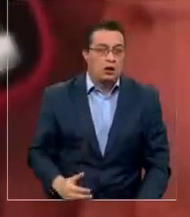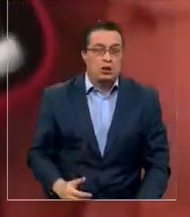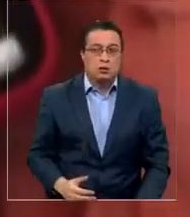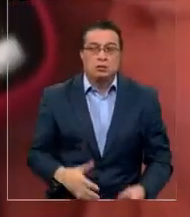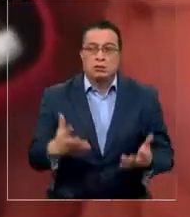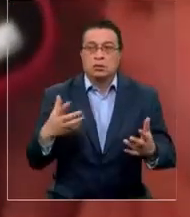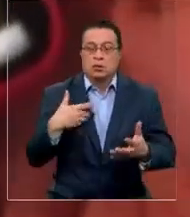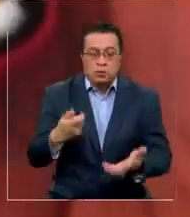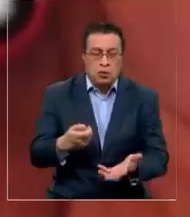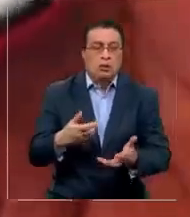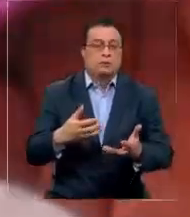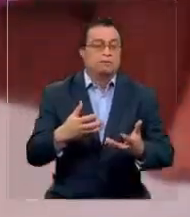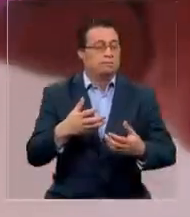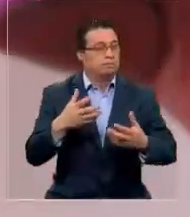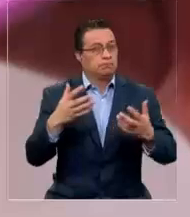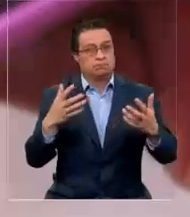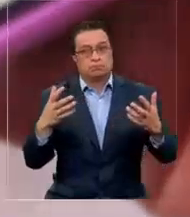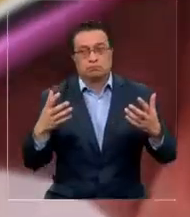Se agacha, se acompá.